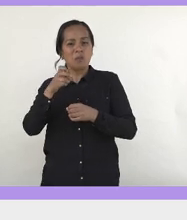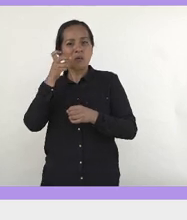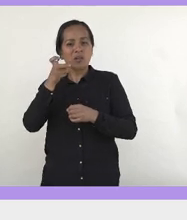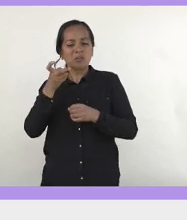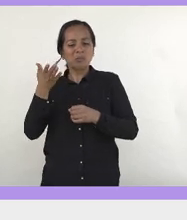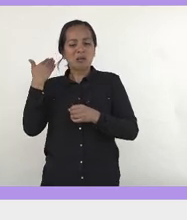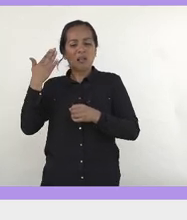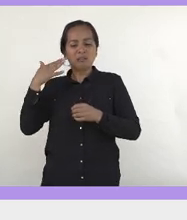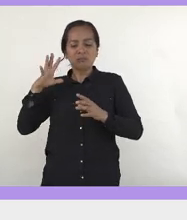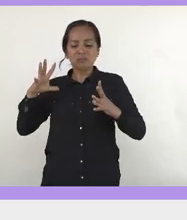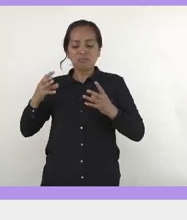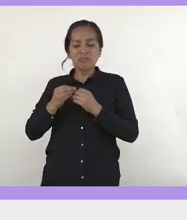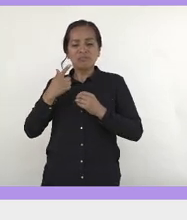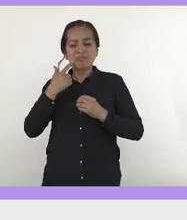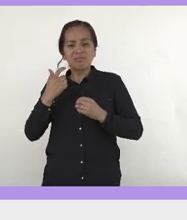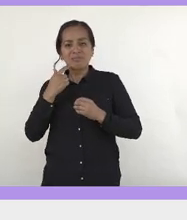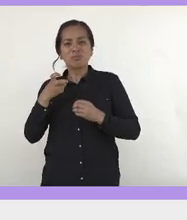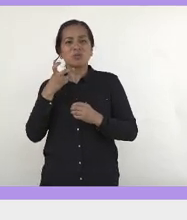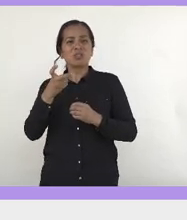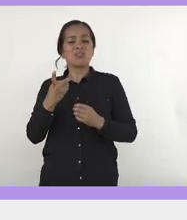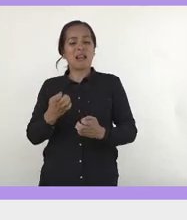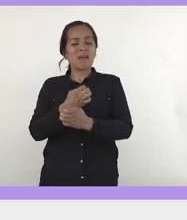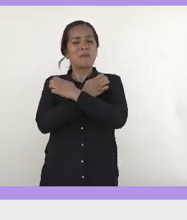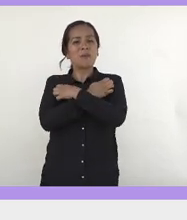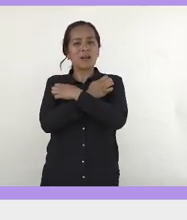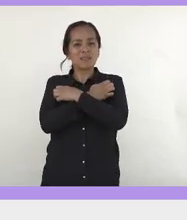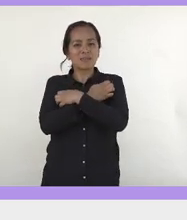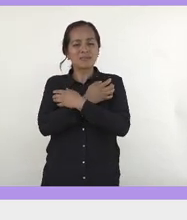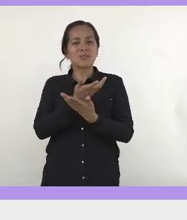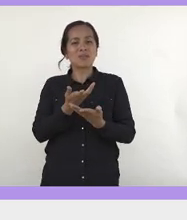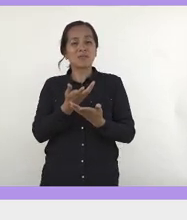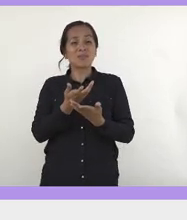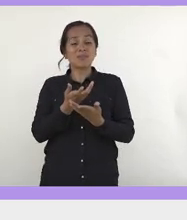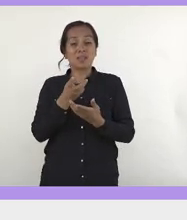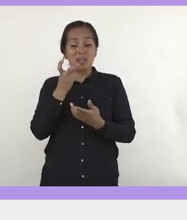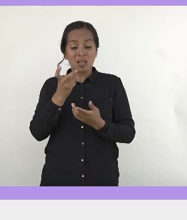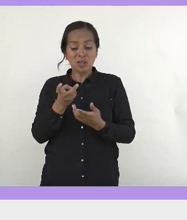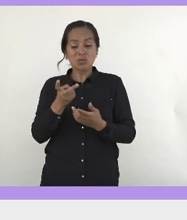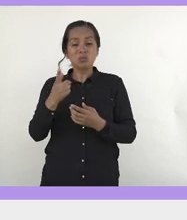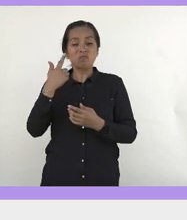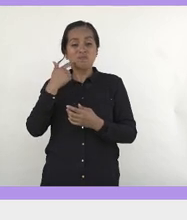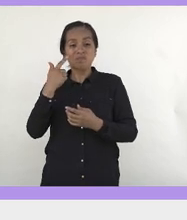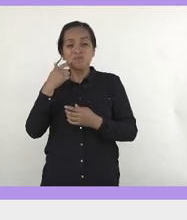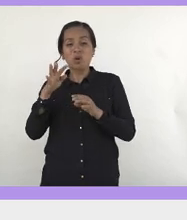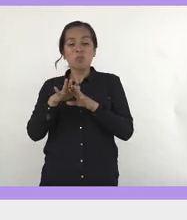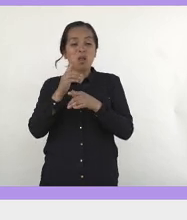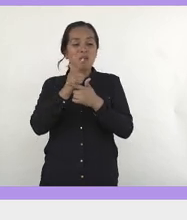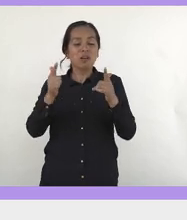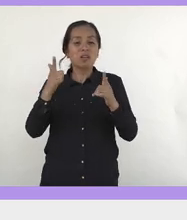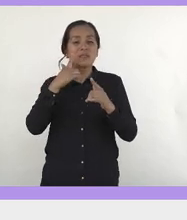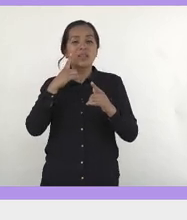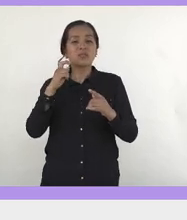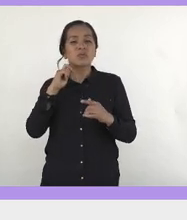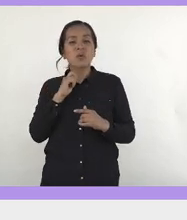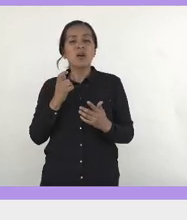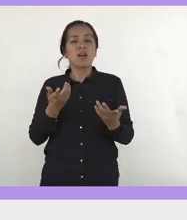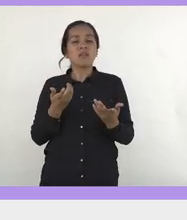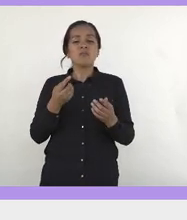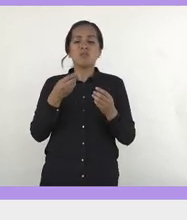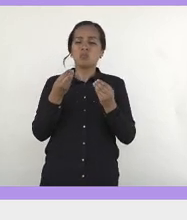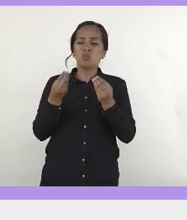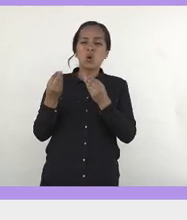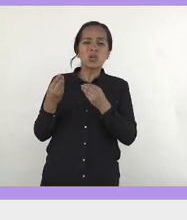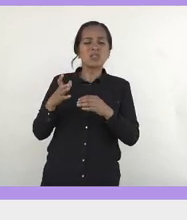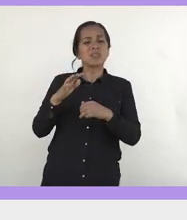superior, y eso lo hemos logrado en colectivo, no peleándonos. Tenemos libertad sexual en muchas